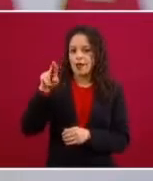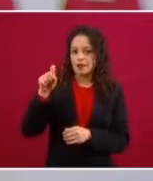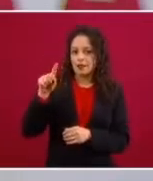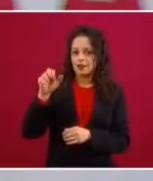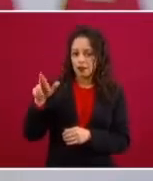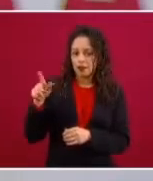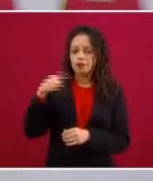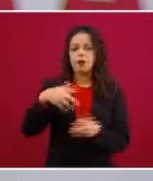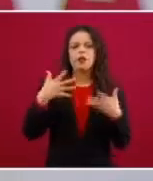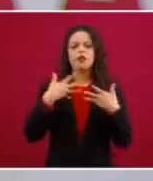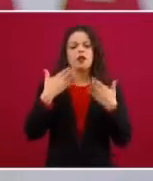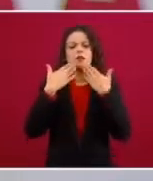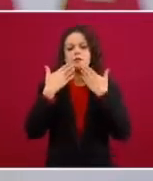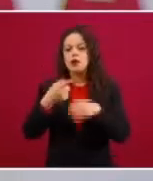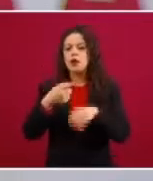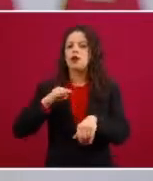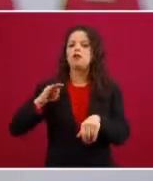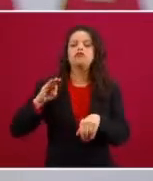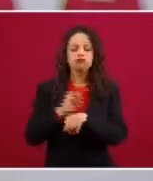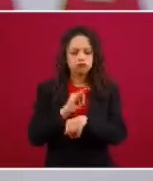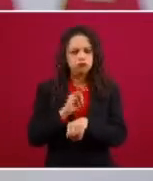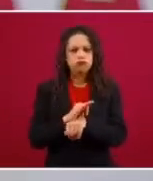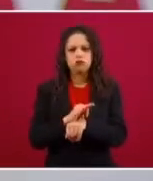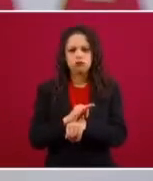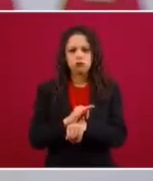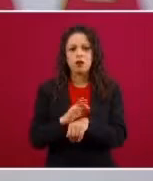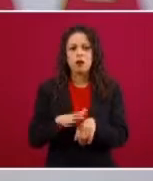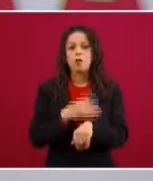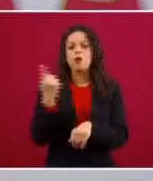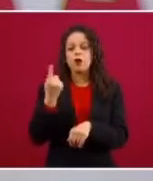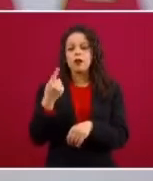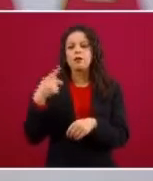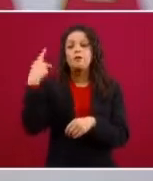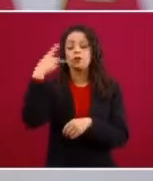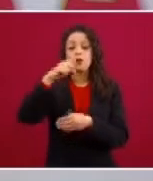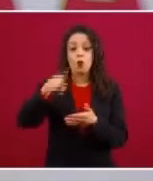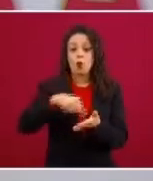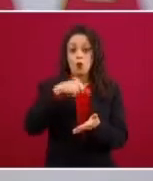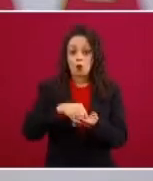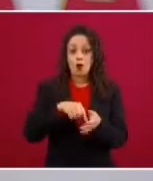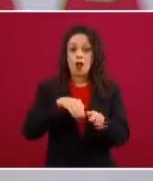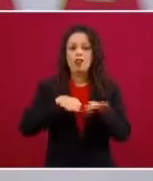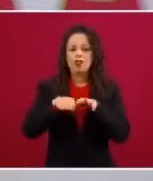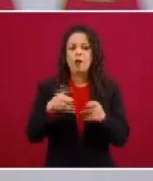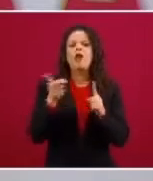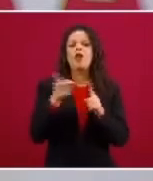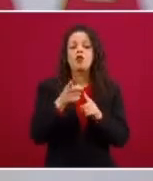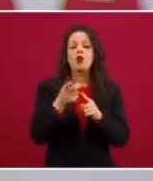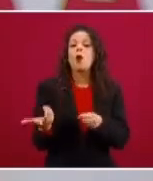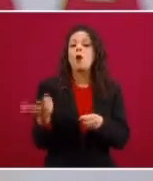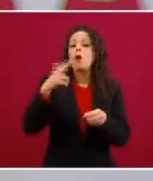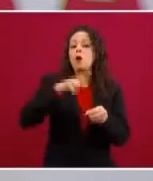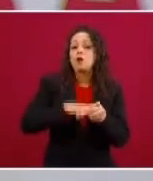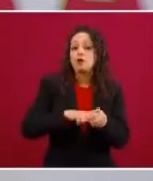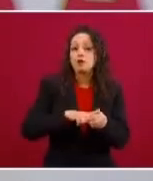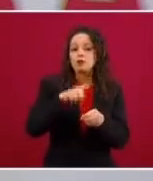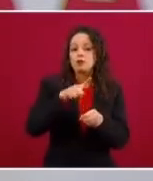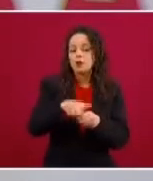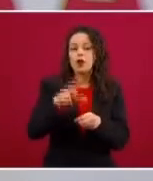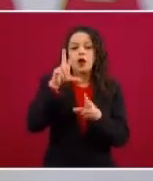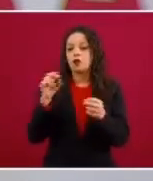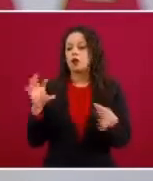debido a que su labor se realizará en un hospital no COVID y esto lo hacemos para reforzar